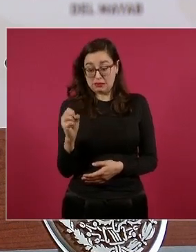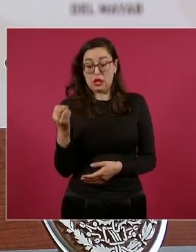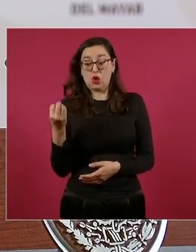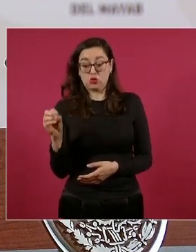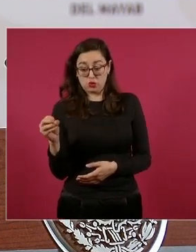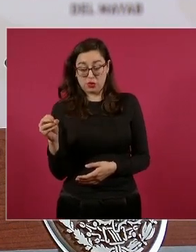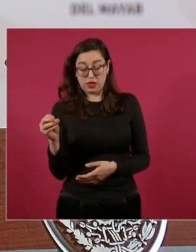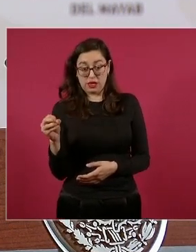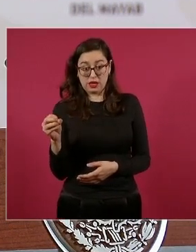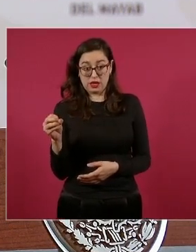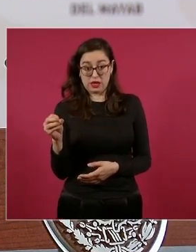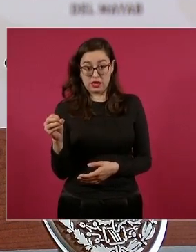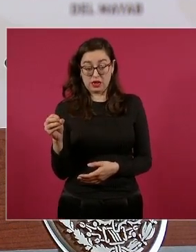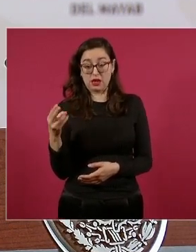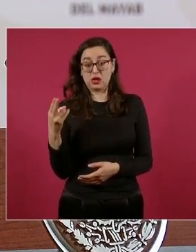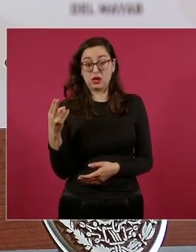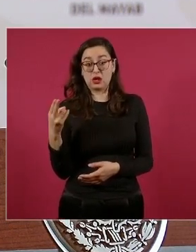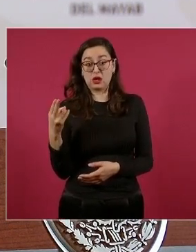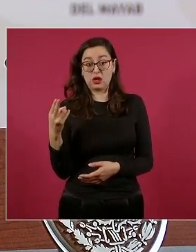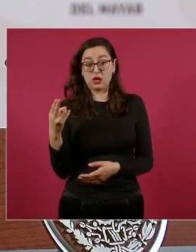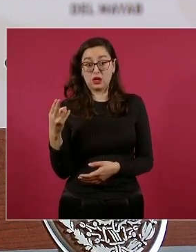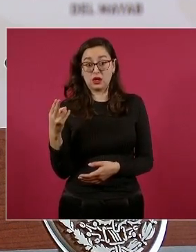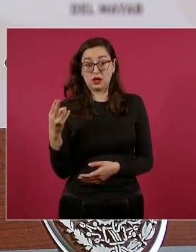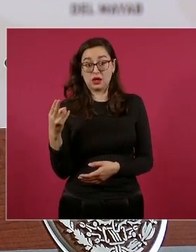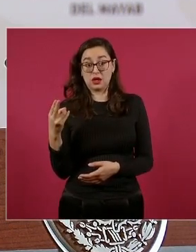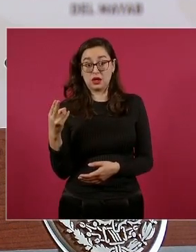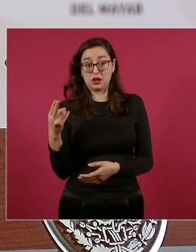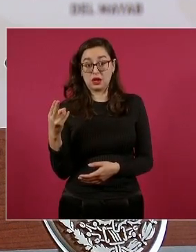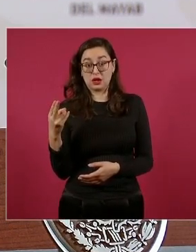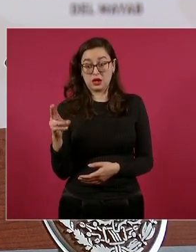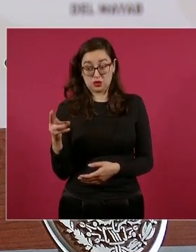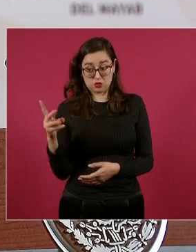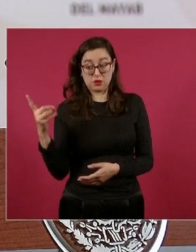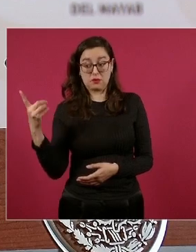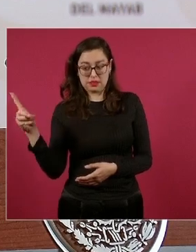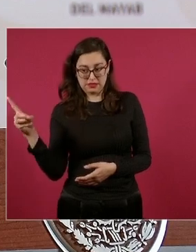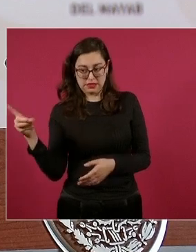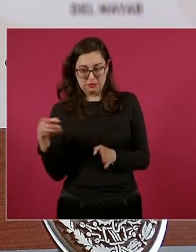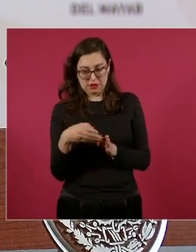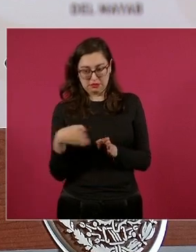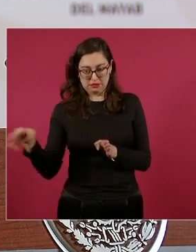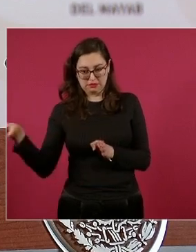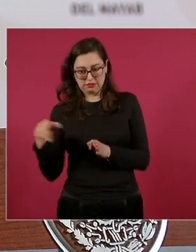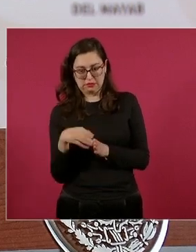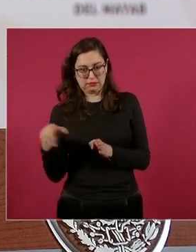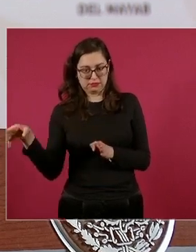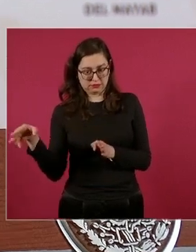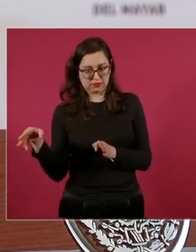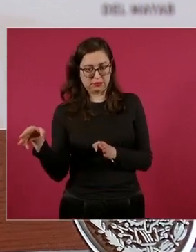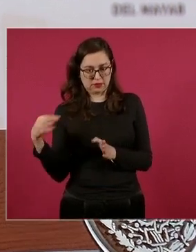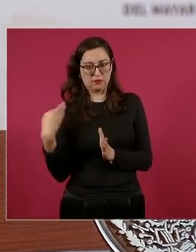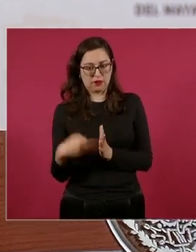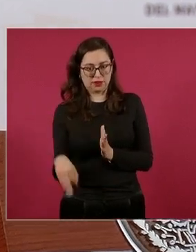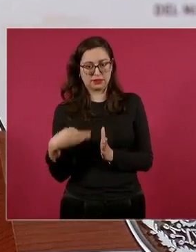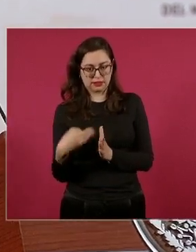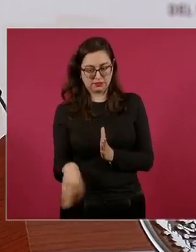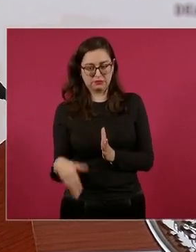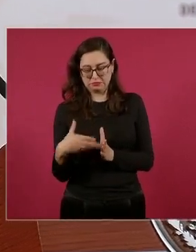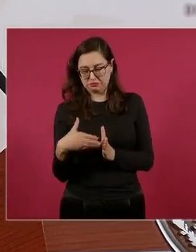no, y noviembre-diciembre-diciembre, así,